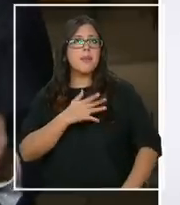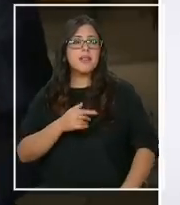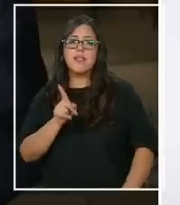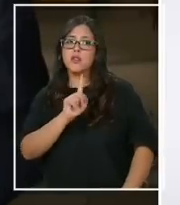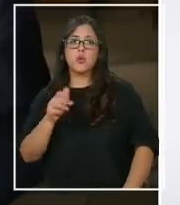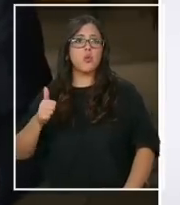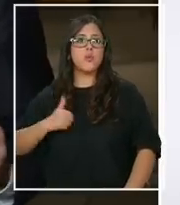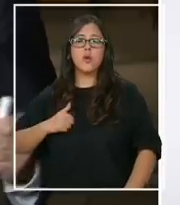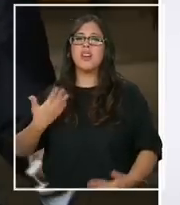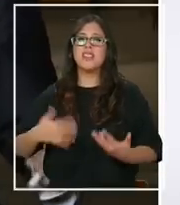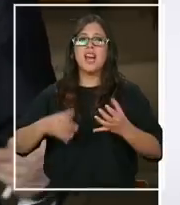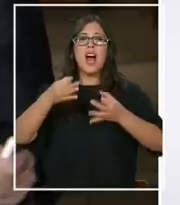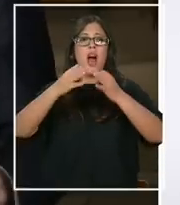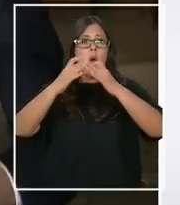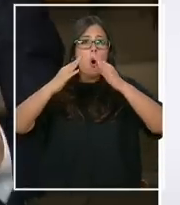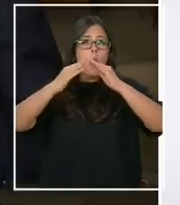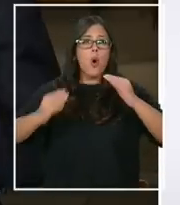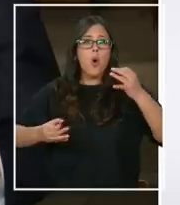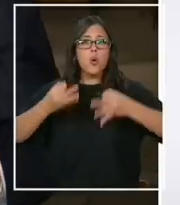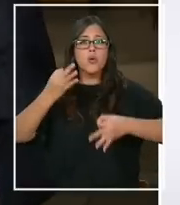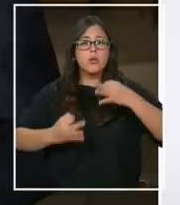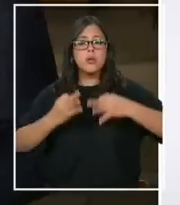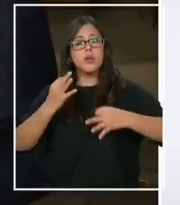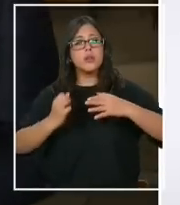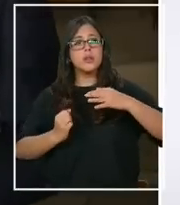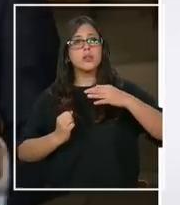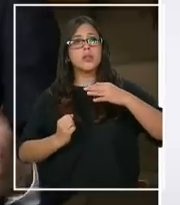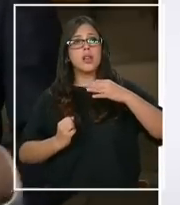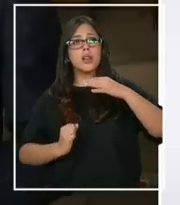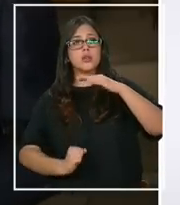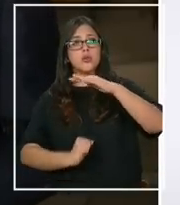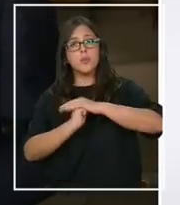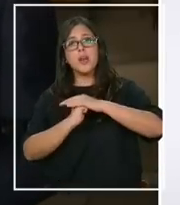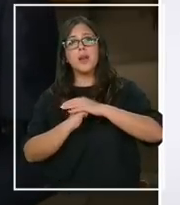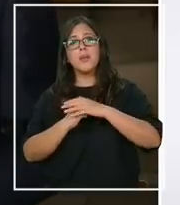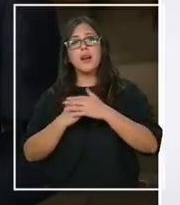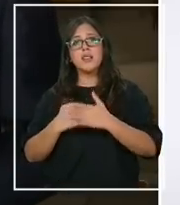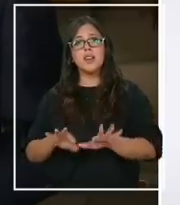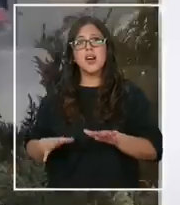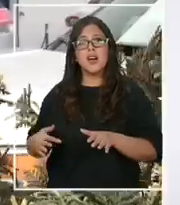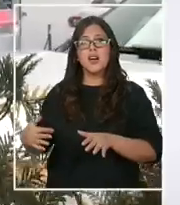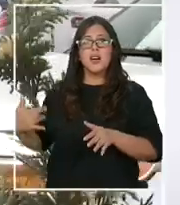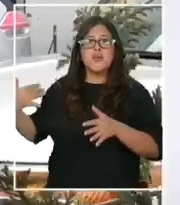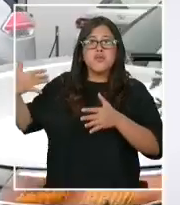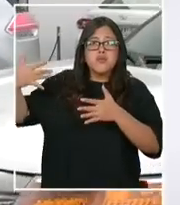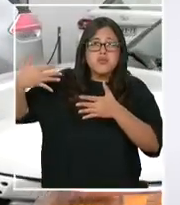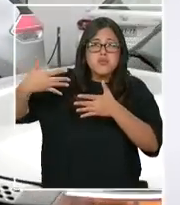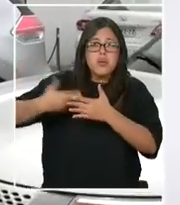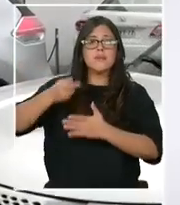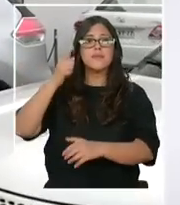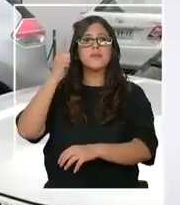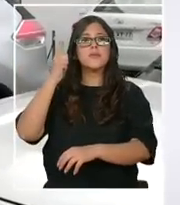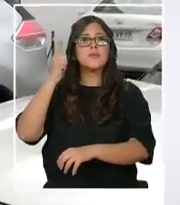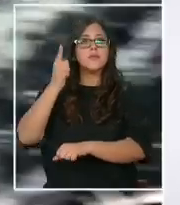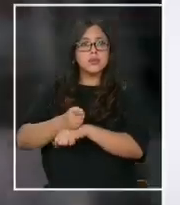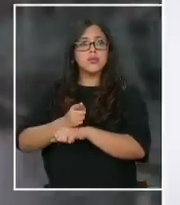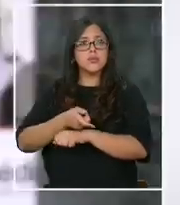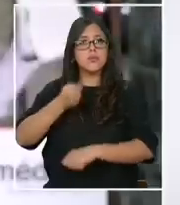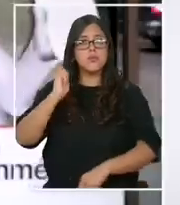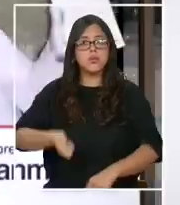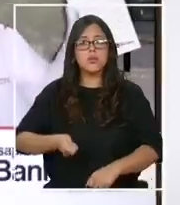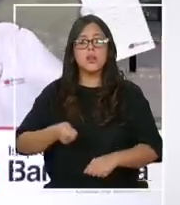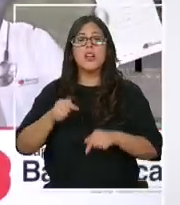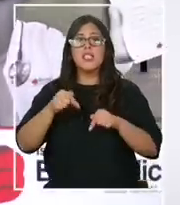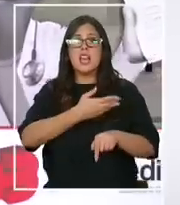Suprema, después de una larga jurisprudencia, dictaminó el fallo que es conocido, y, bueno, el gobierno ha presentado un proyecto de ley